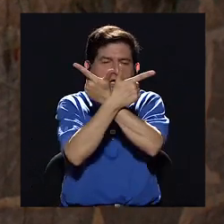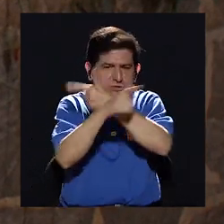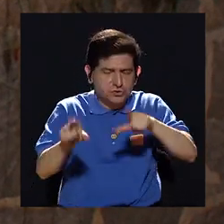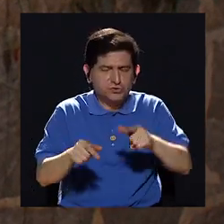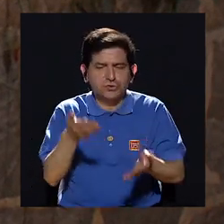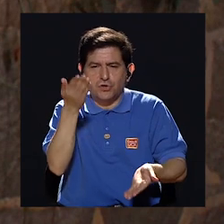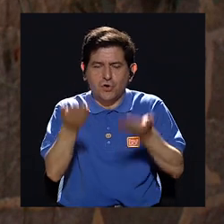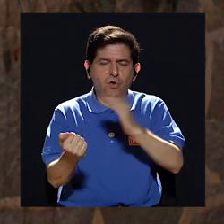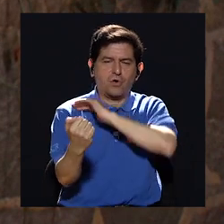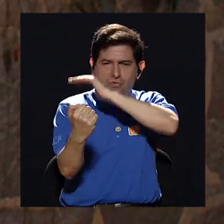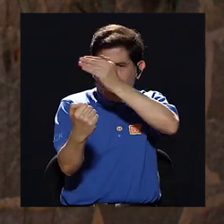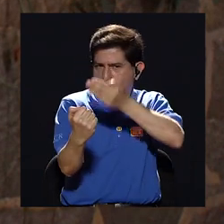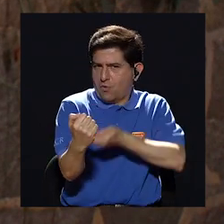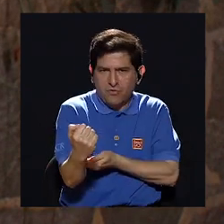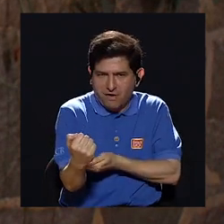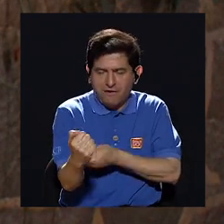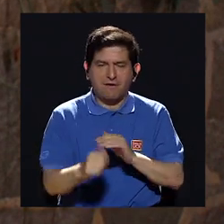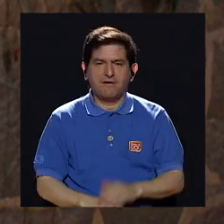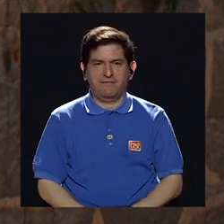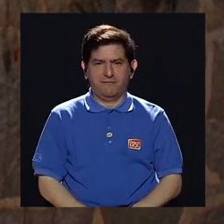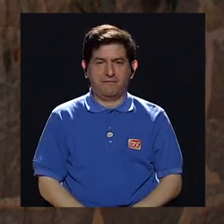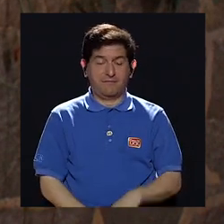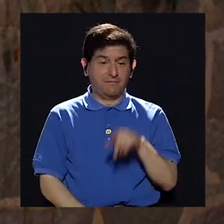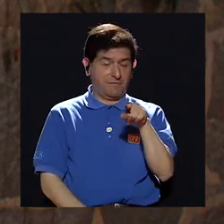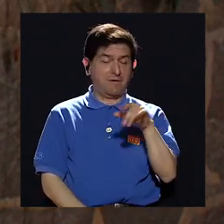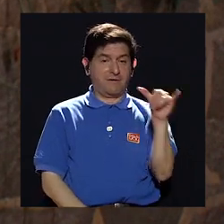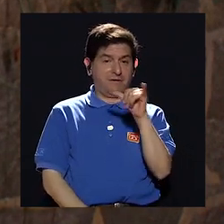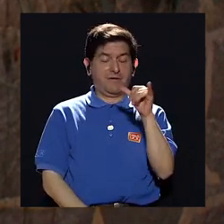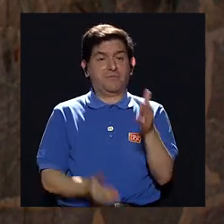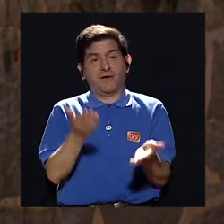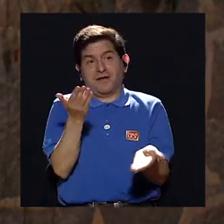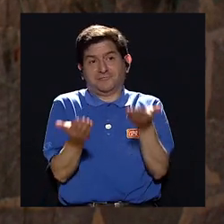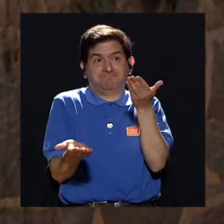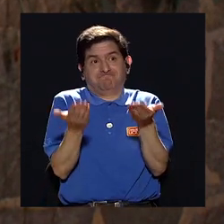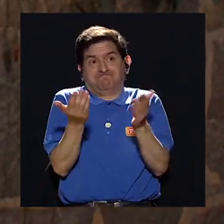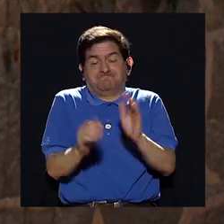equilibrio de poderes digamos